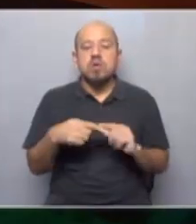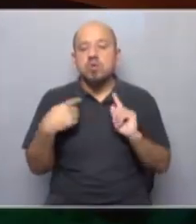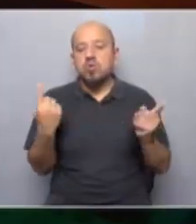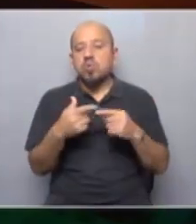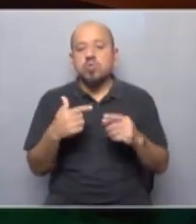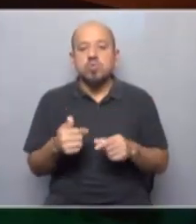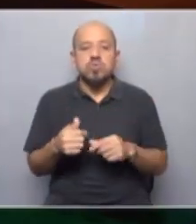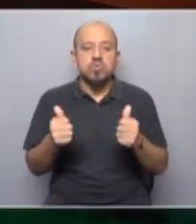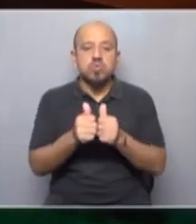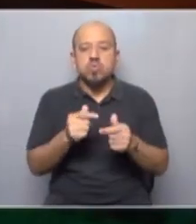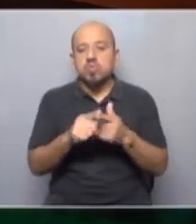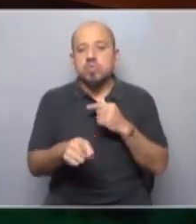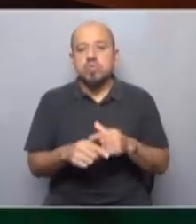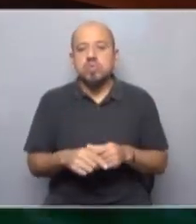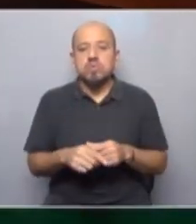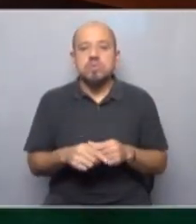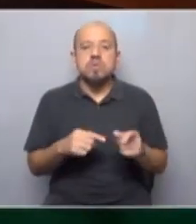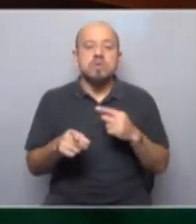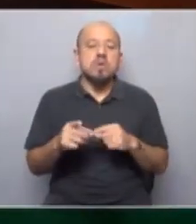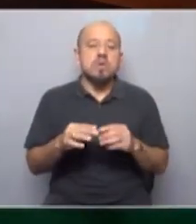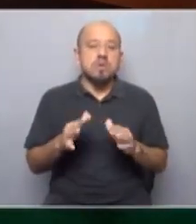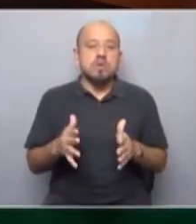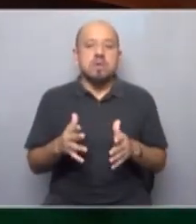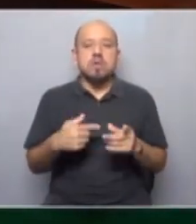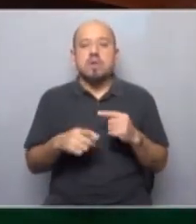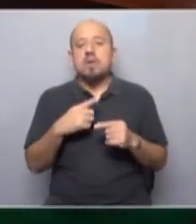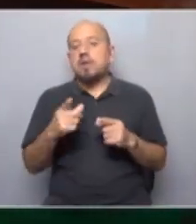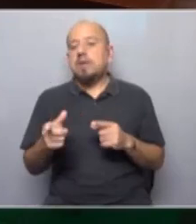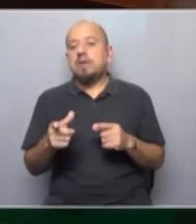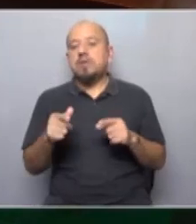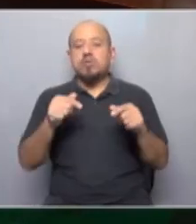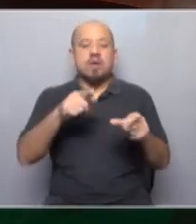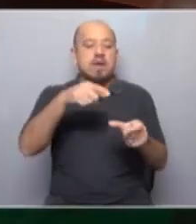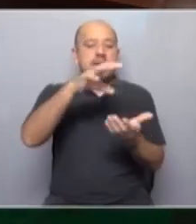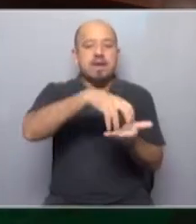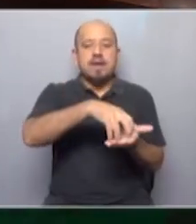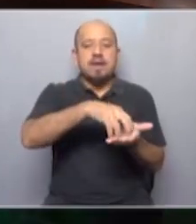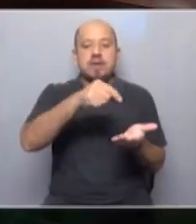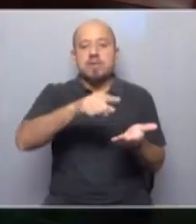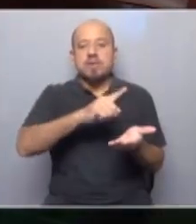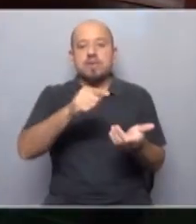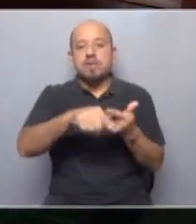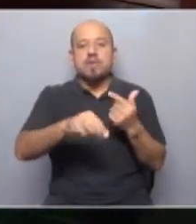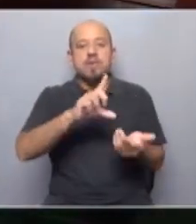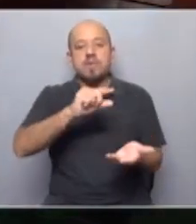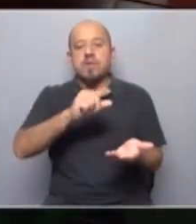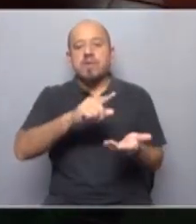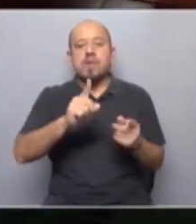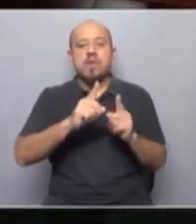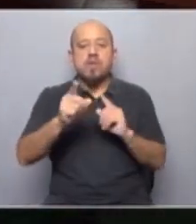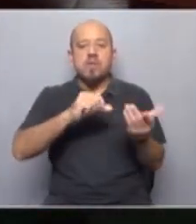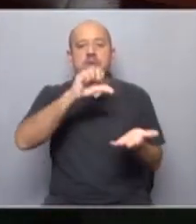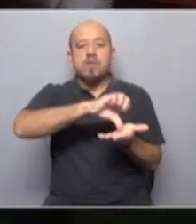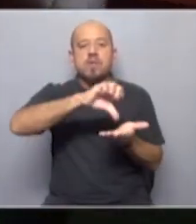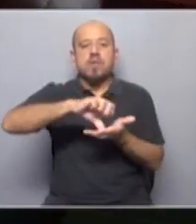con el objetivo básicamente de evitar el dumping social ¿no? de que por ejemplo se utilice la baja de costos laborales en algunos países trabajo